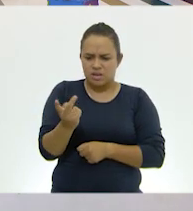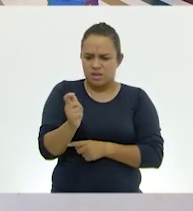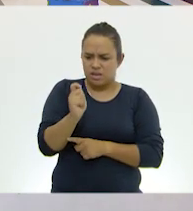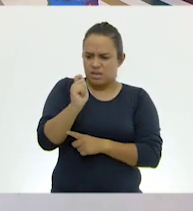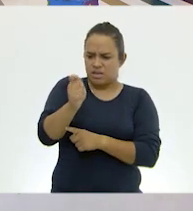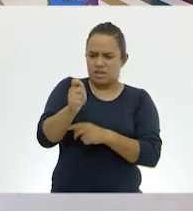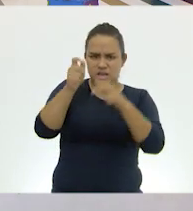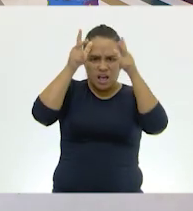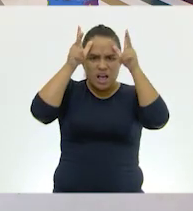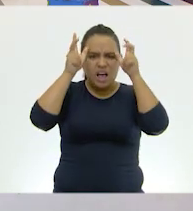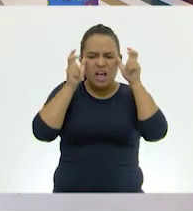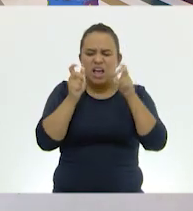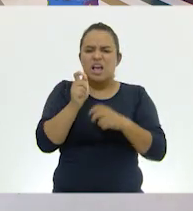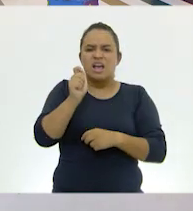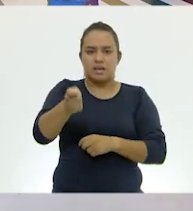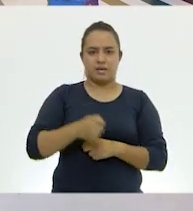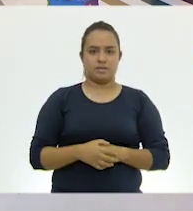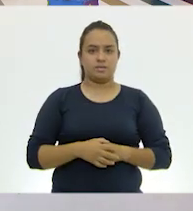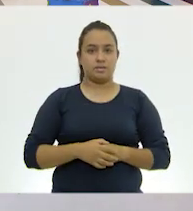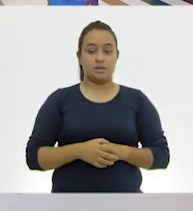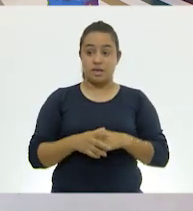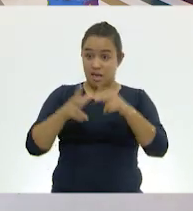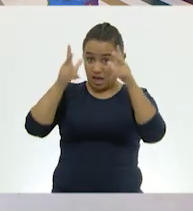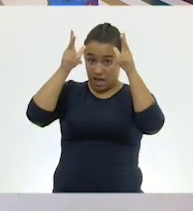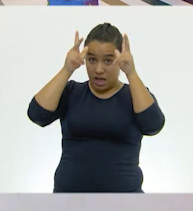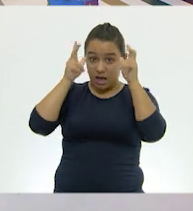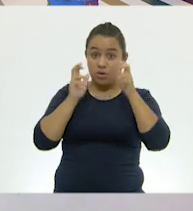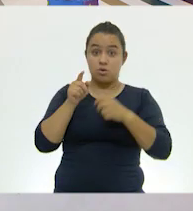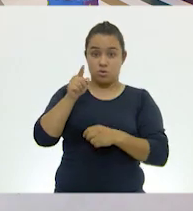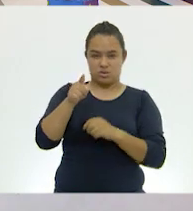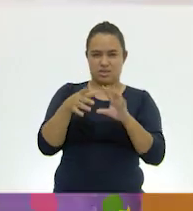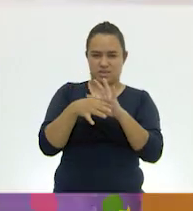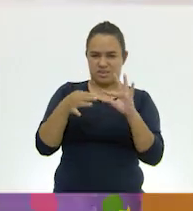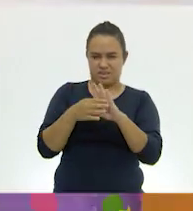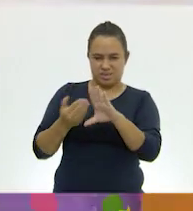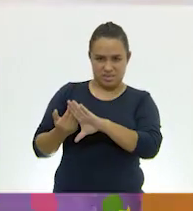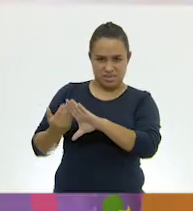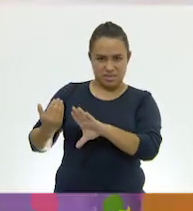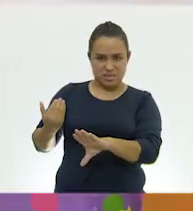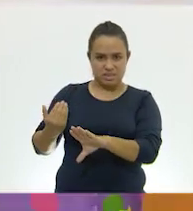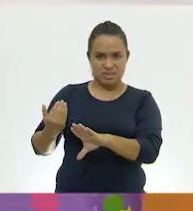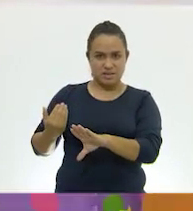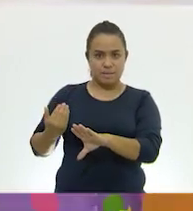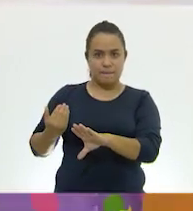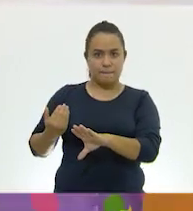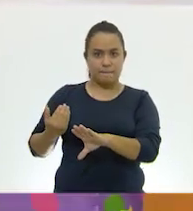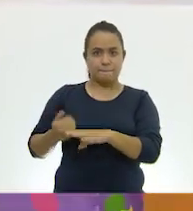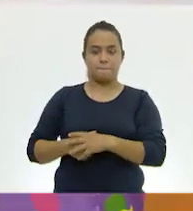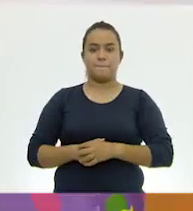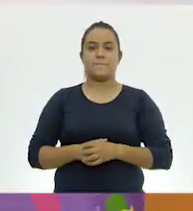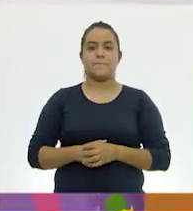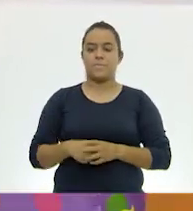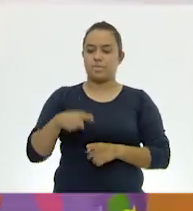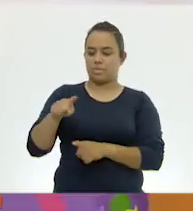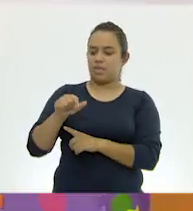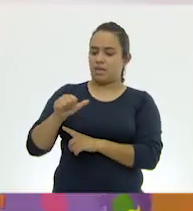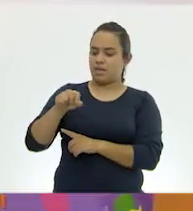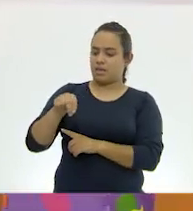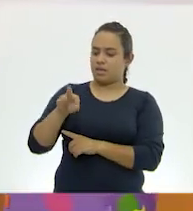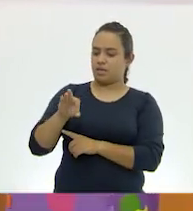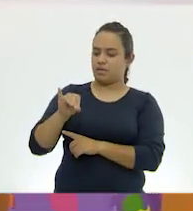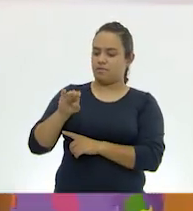es un ajolote? Un ajolote, como lo explicaste hace rato, es un anfibio